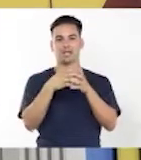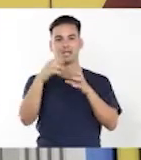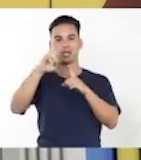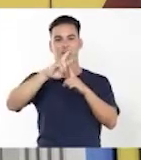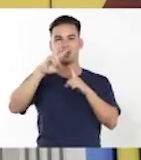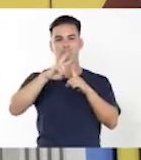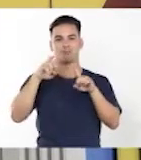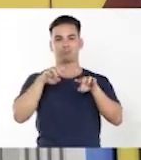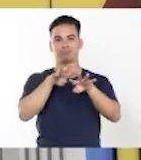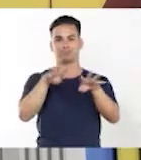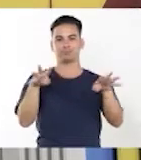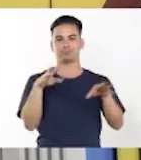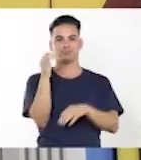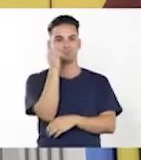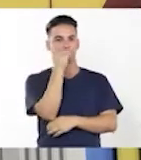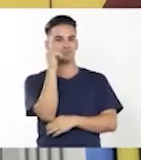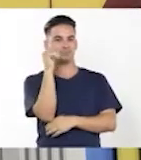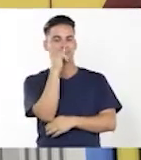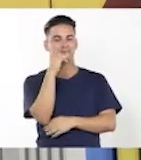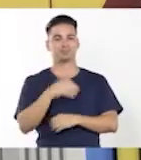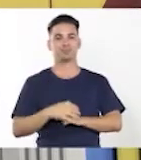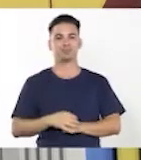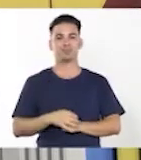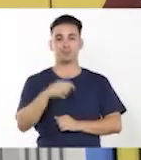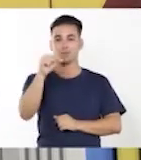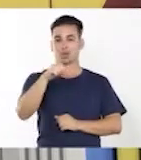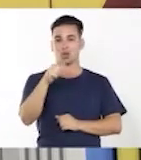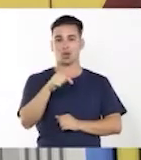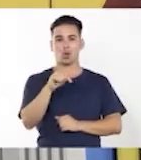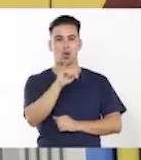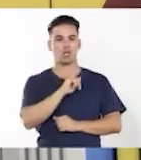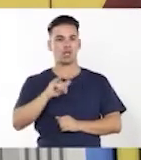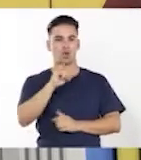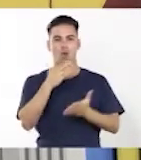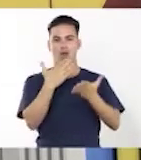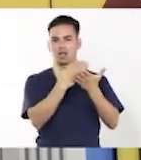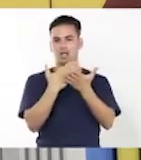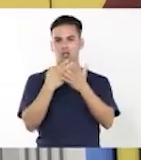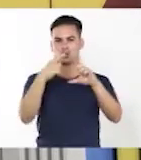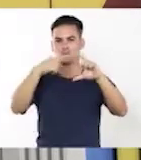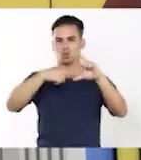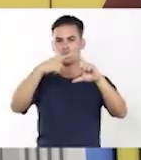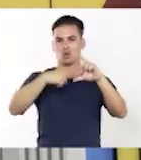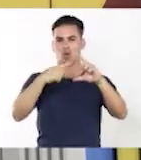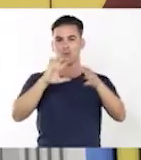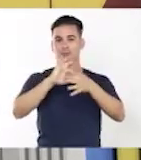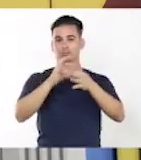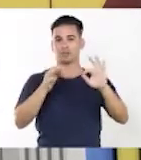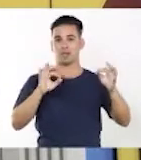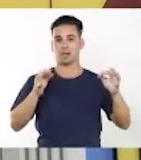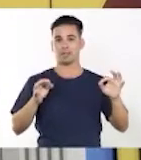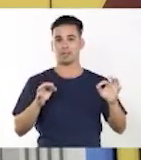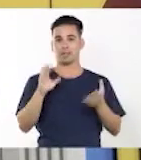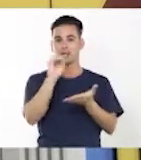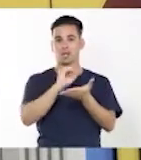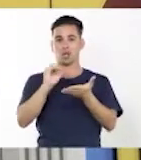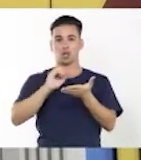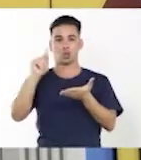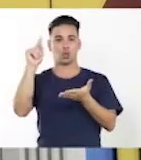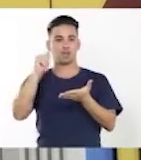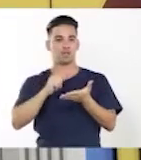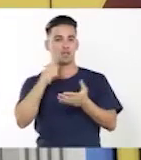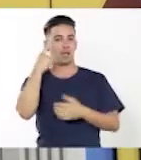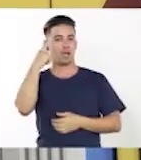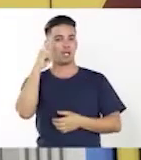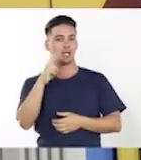hoy vamos a continuar con estructuras gramaticales y ortografía. Recuerden que en el encuentro anterior dimos todo con